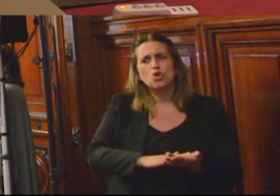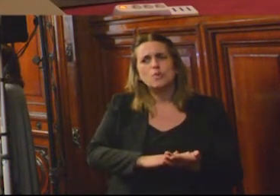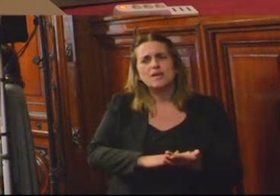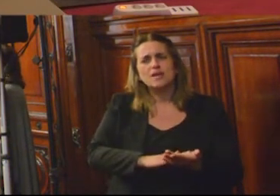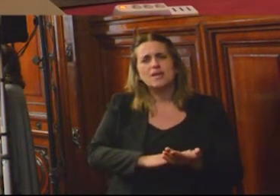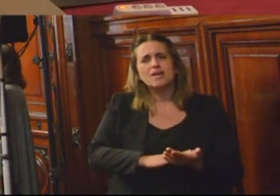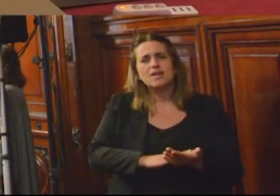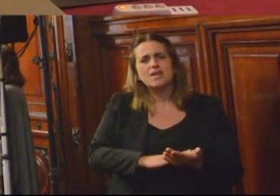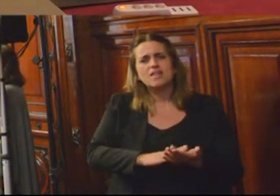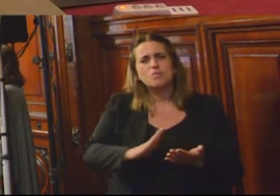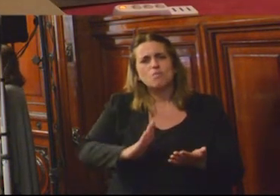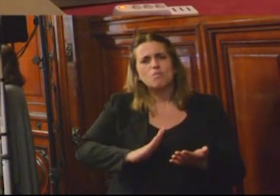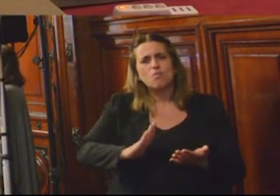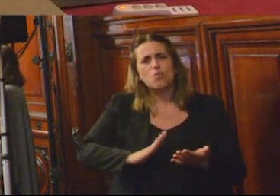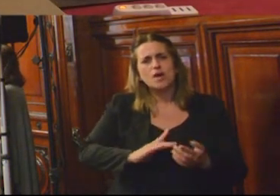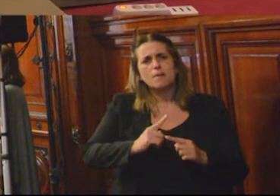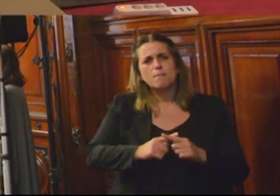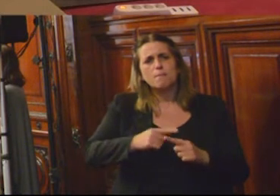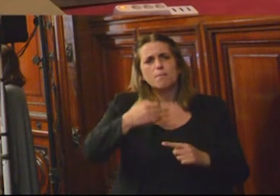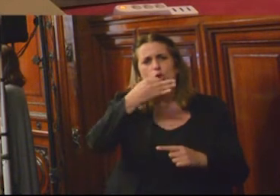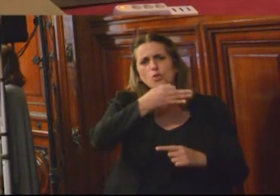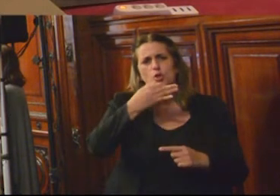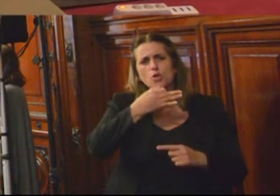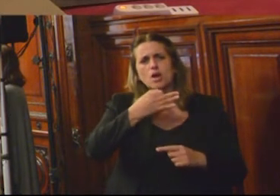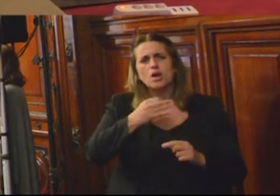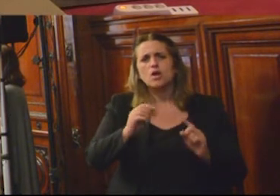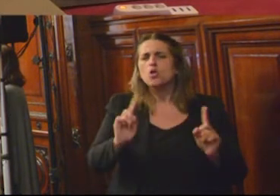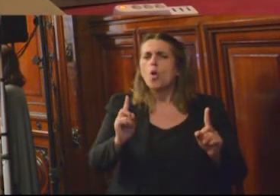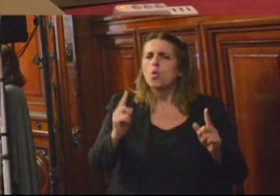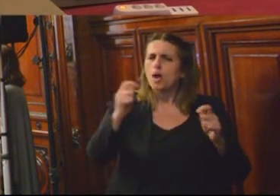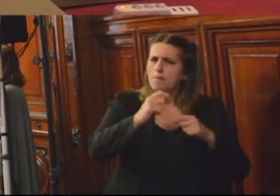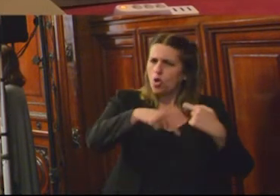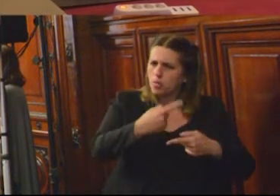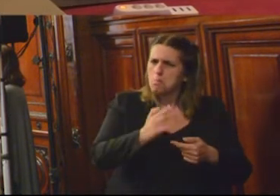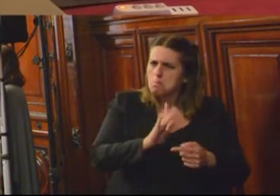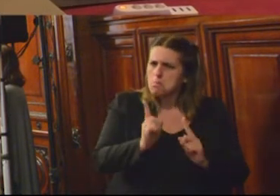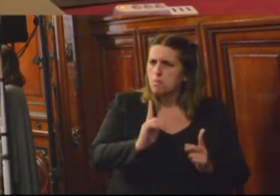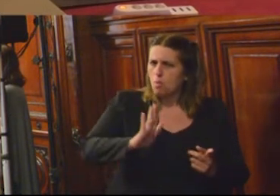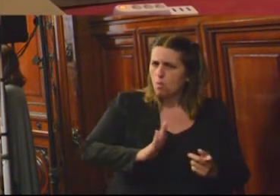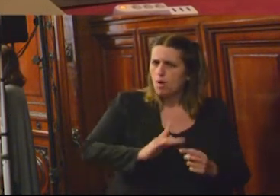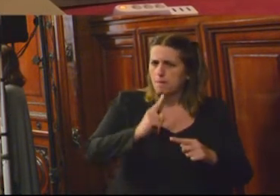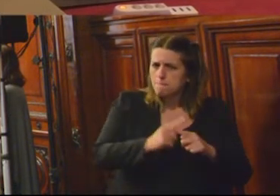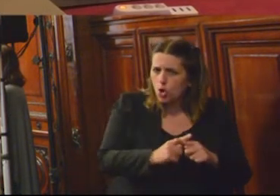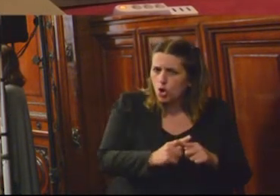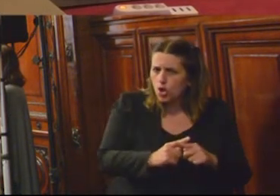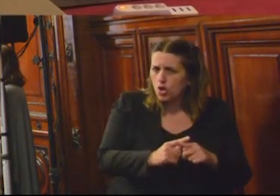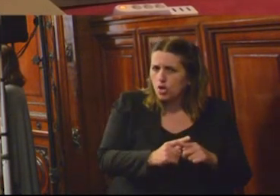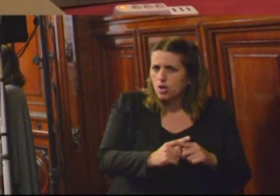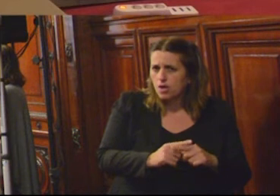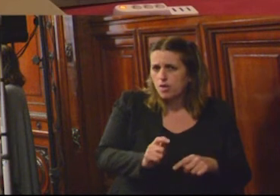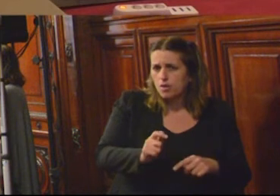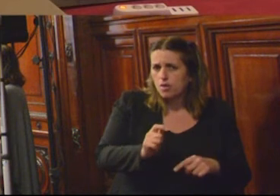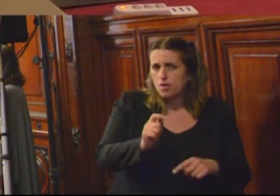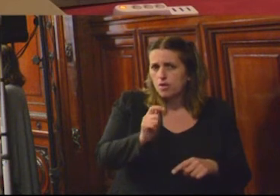a las mujeres por tener, no ha habido un cambio y siguen deteniendo a las mujeres por tener, por el porte de